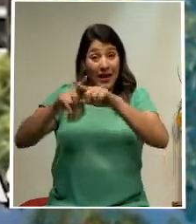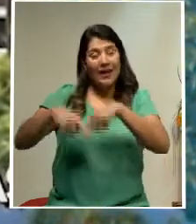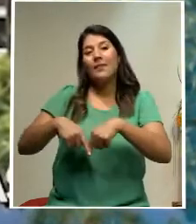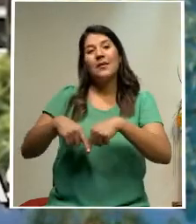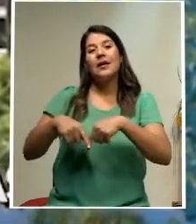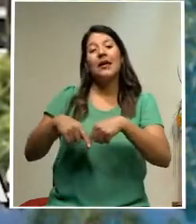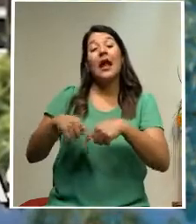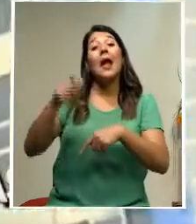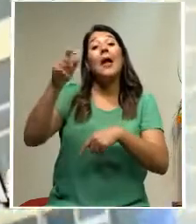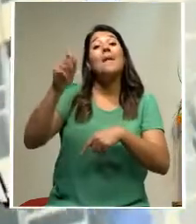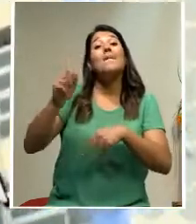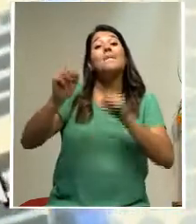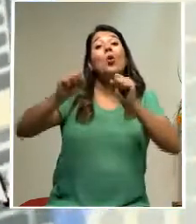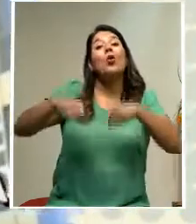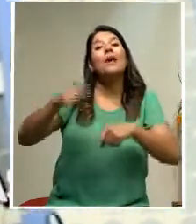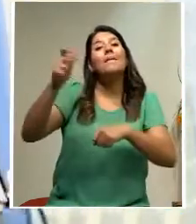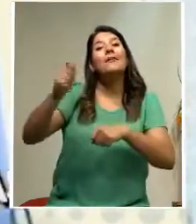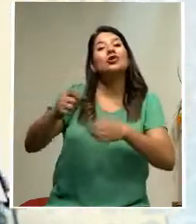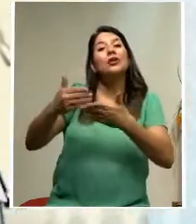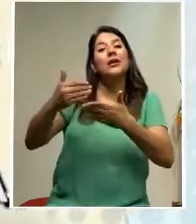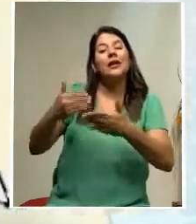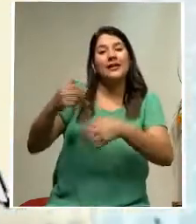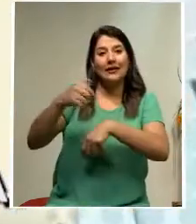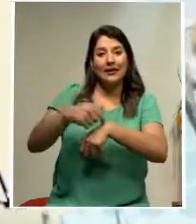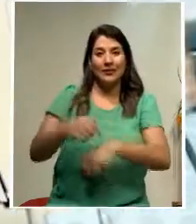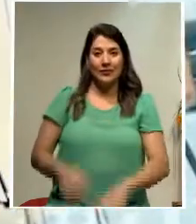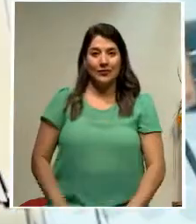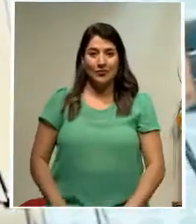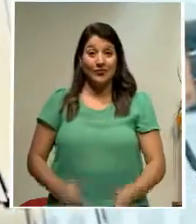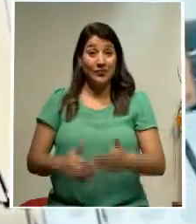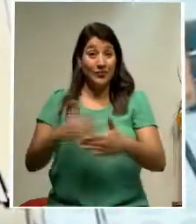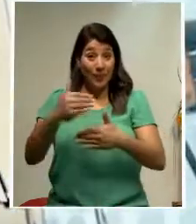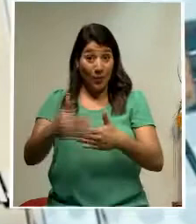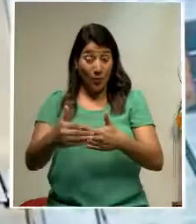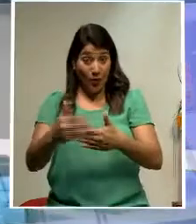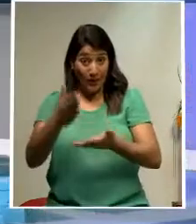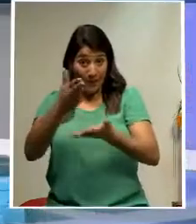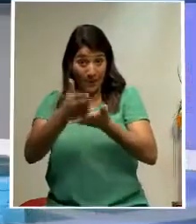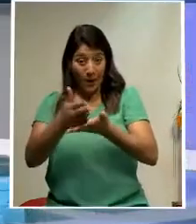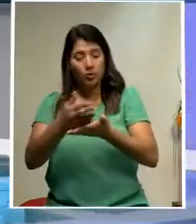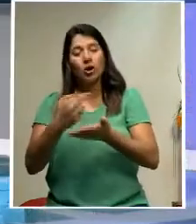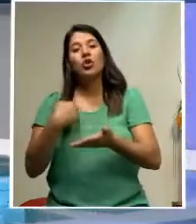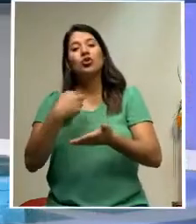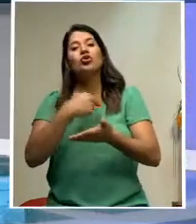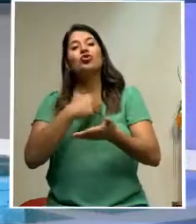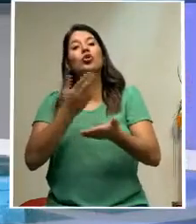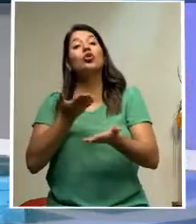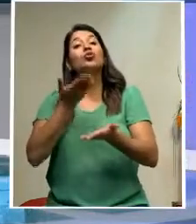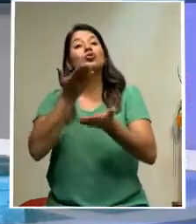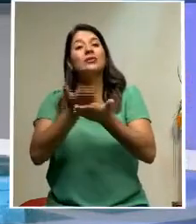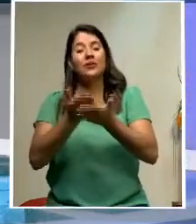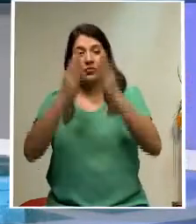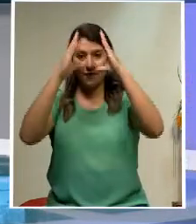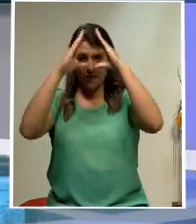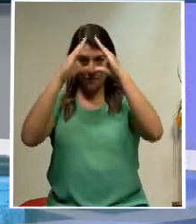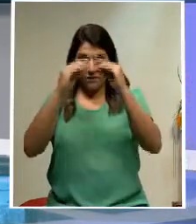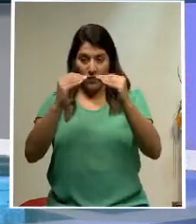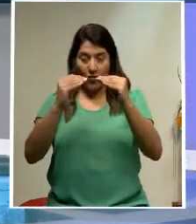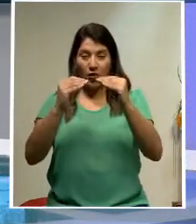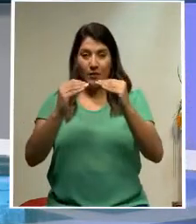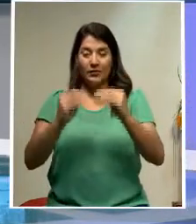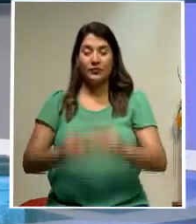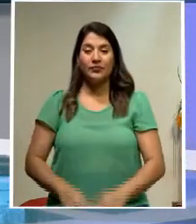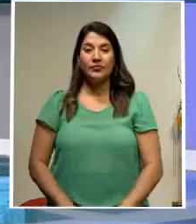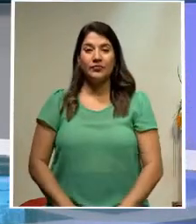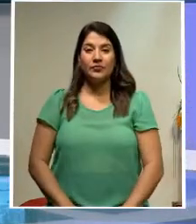de la pensión anticipada. Al volver de la pausa, le ofrecemos los detalles de esta